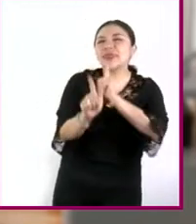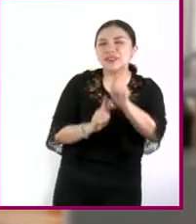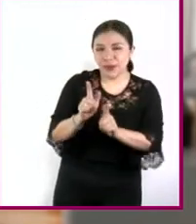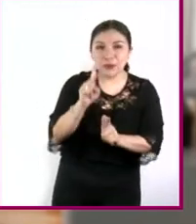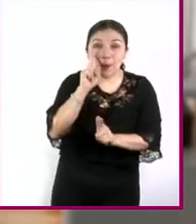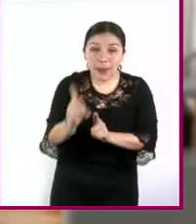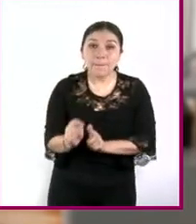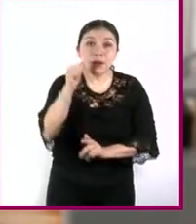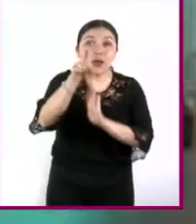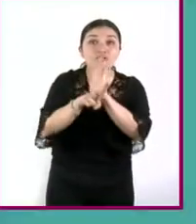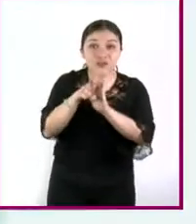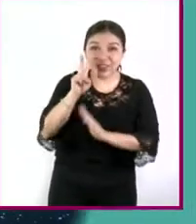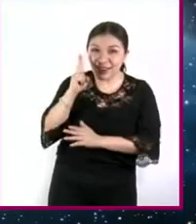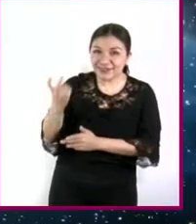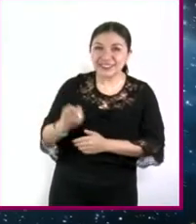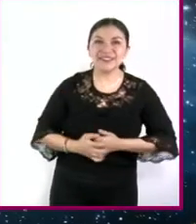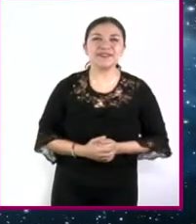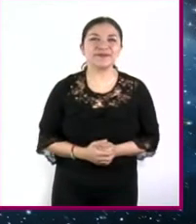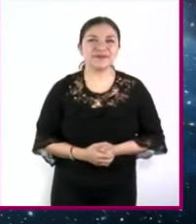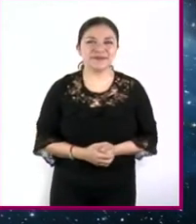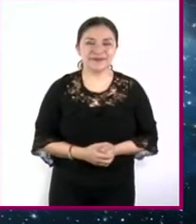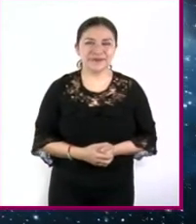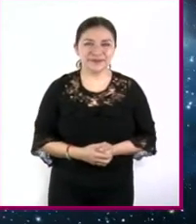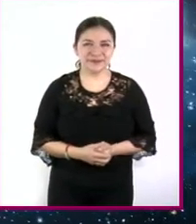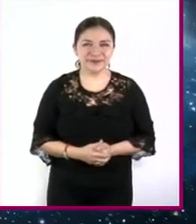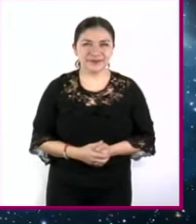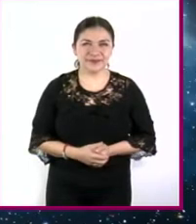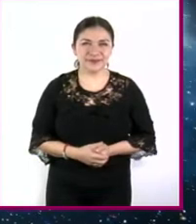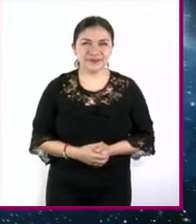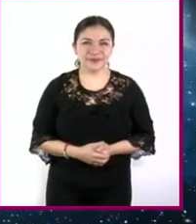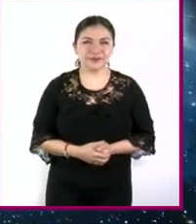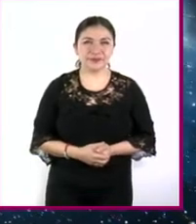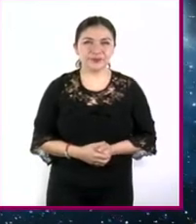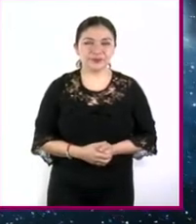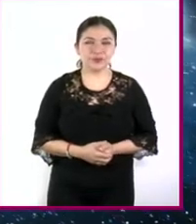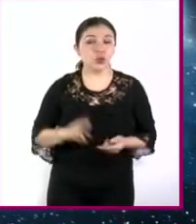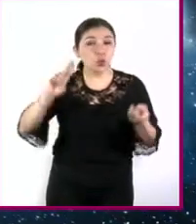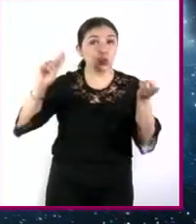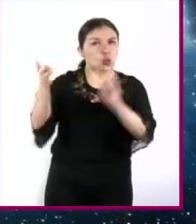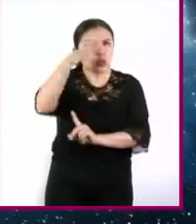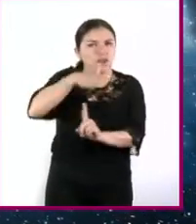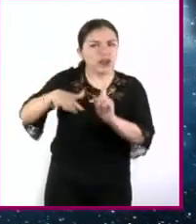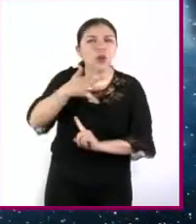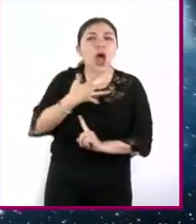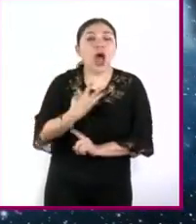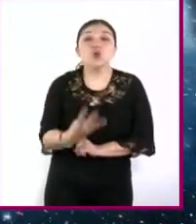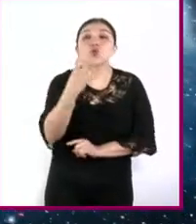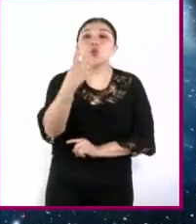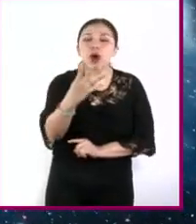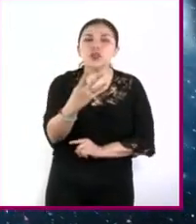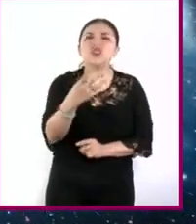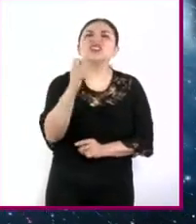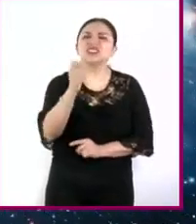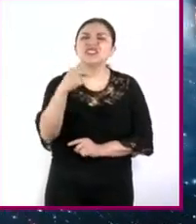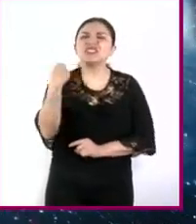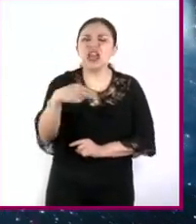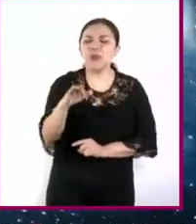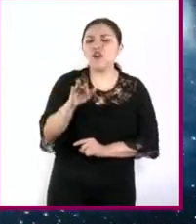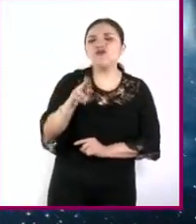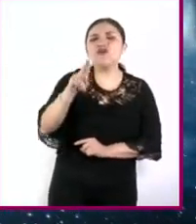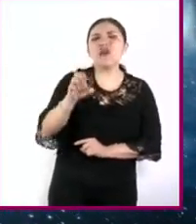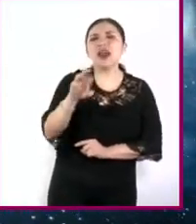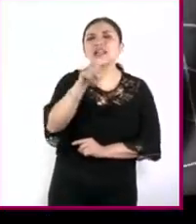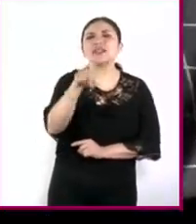cápsula el universo se rige por cuatro interacciones llamadas fuerzas